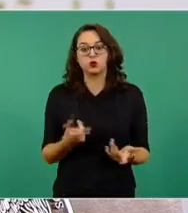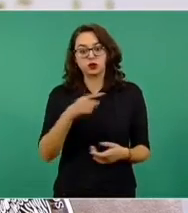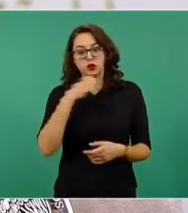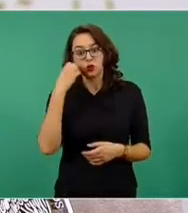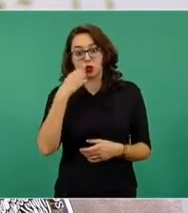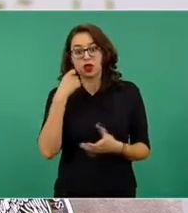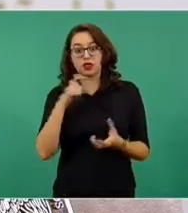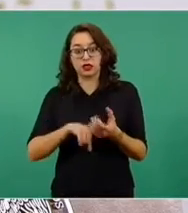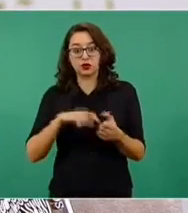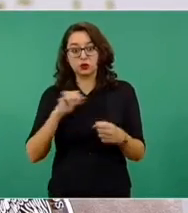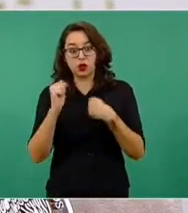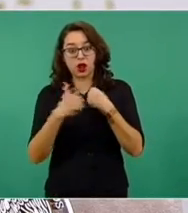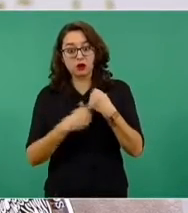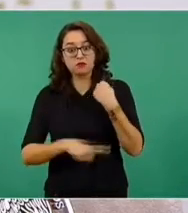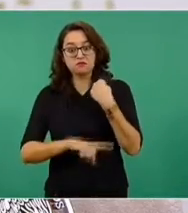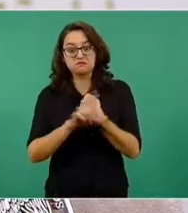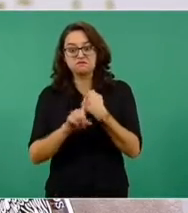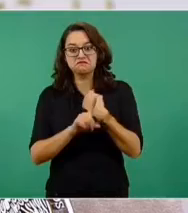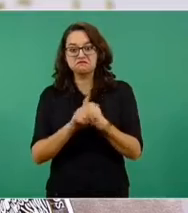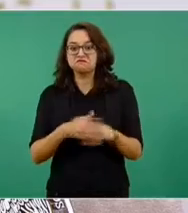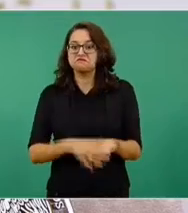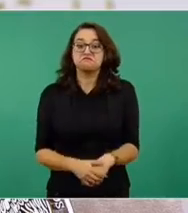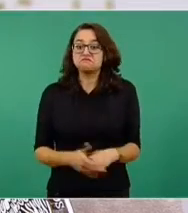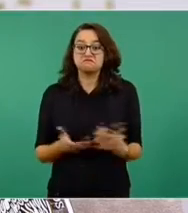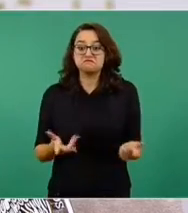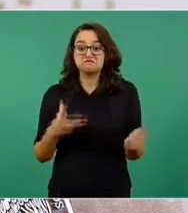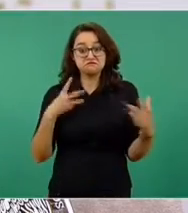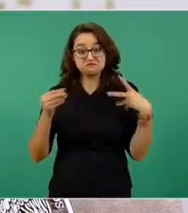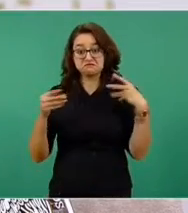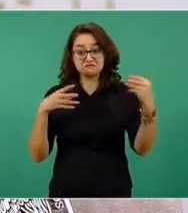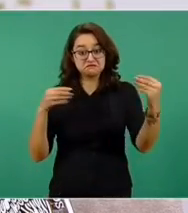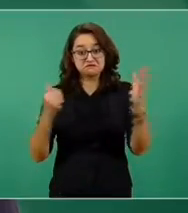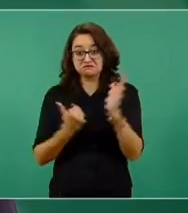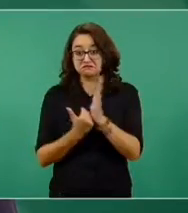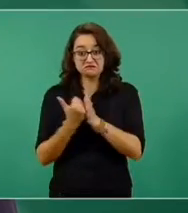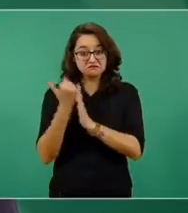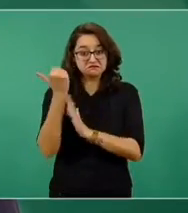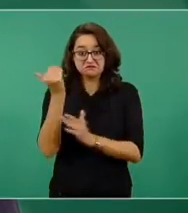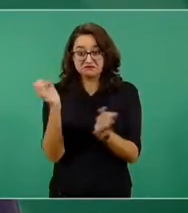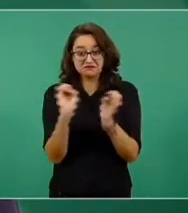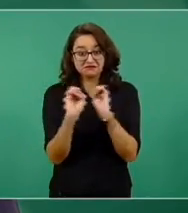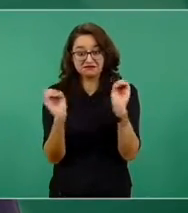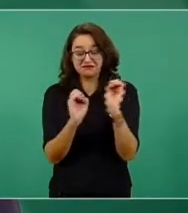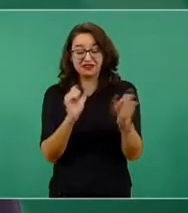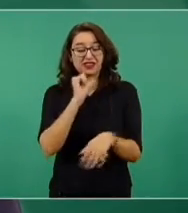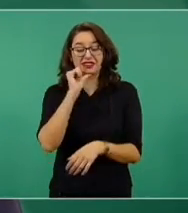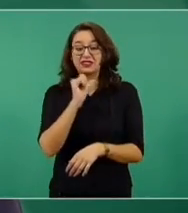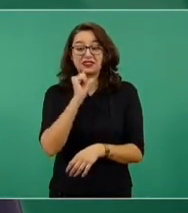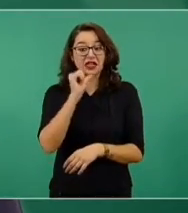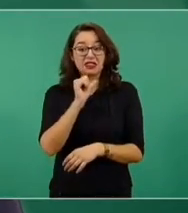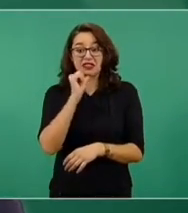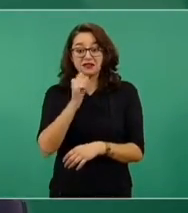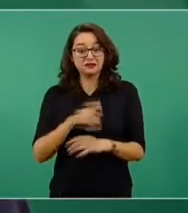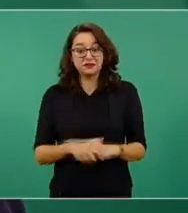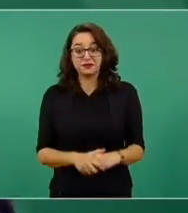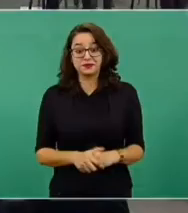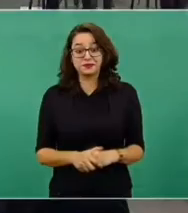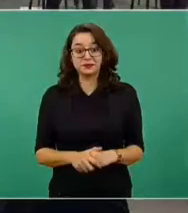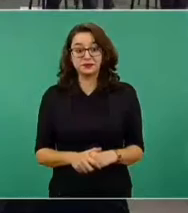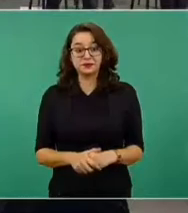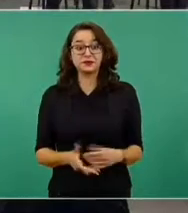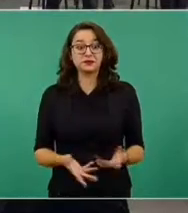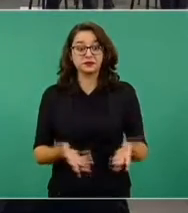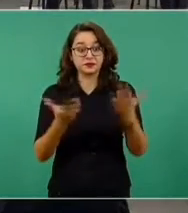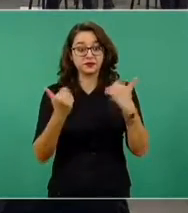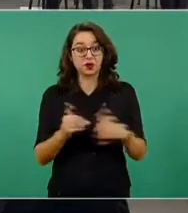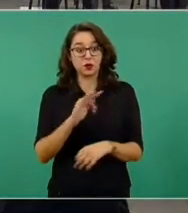recintos educativos. No se ha mostrado ninguna señal de que la apertura de las escuelas resulta en un repunte de la epidemia. Lo que